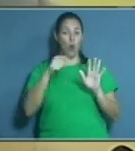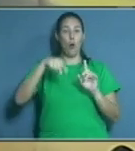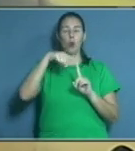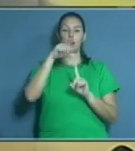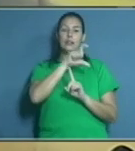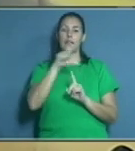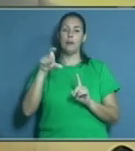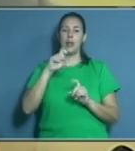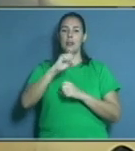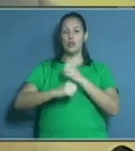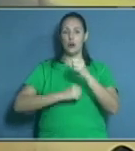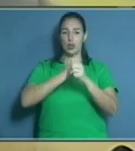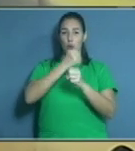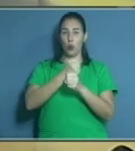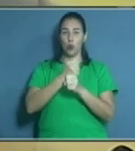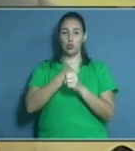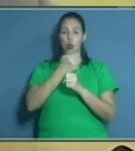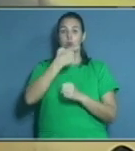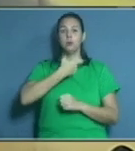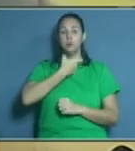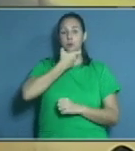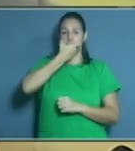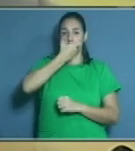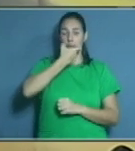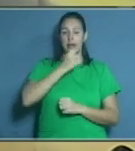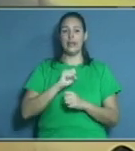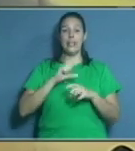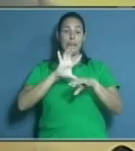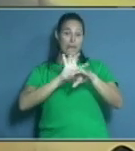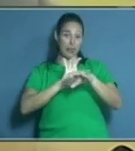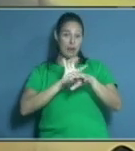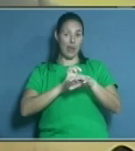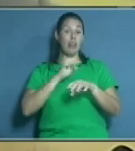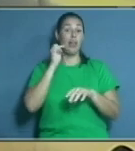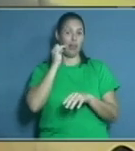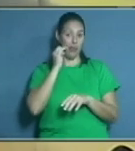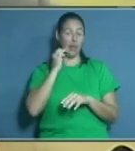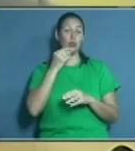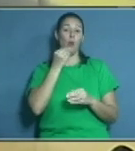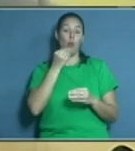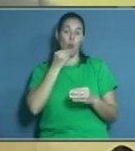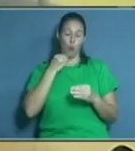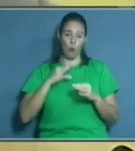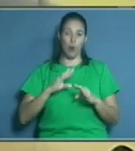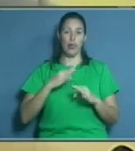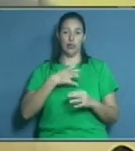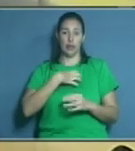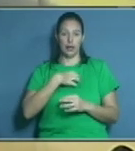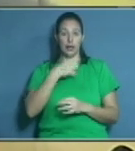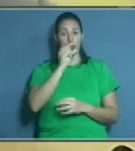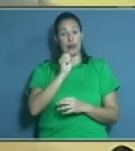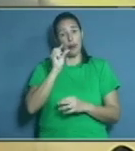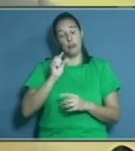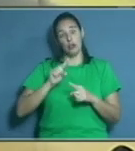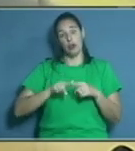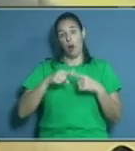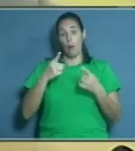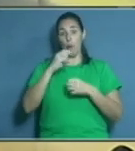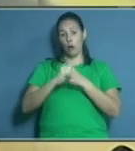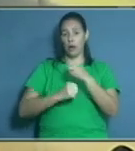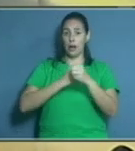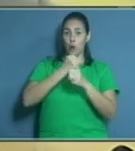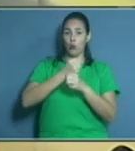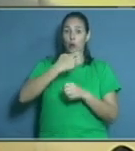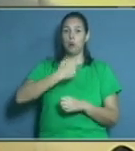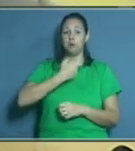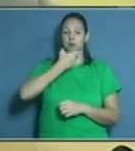sobre el uso de prótesis bucales y las afecciones que esto podría generar, dado su uso o su